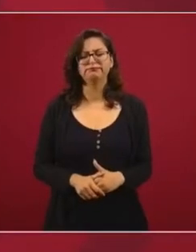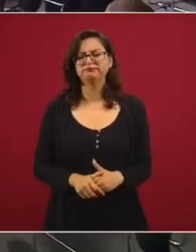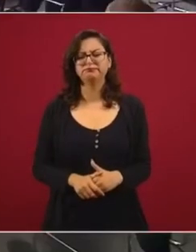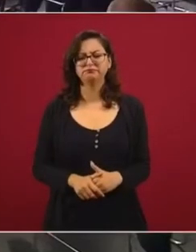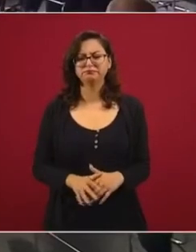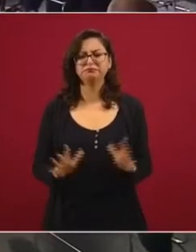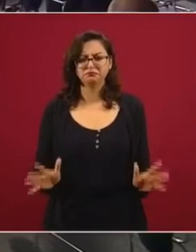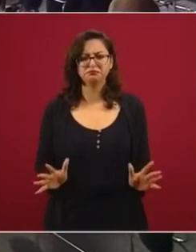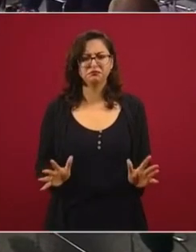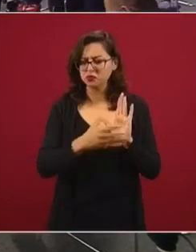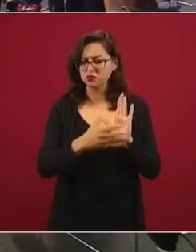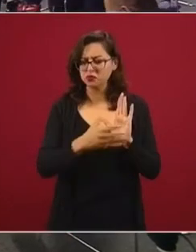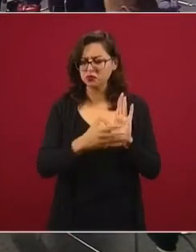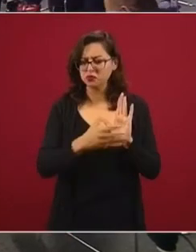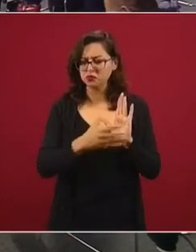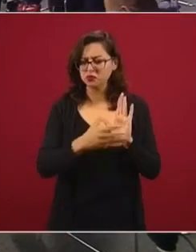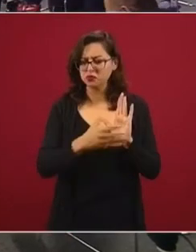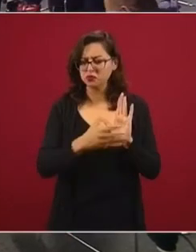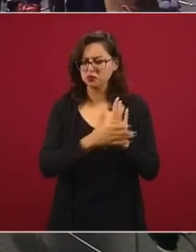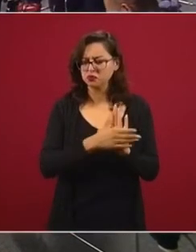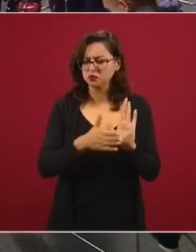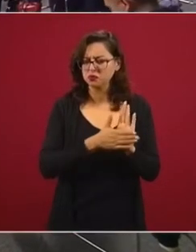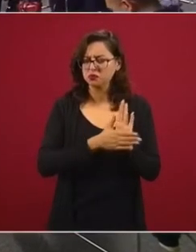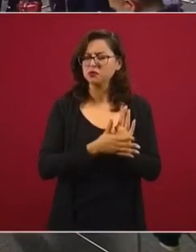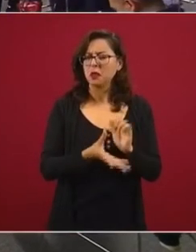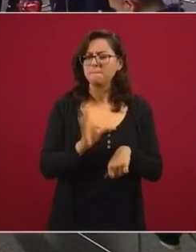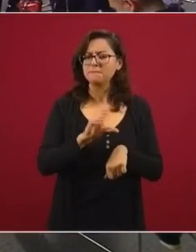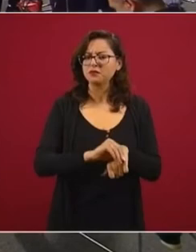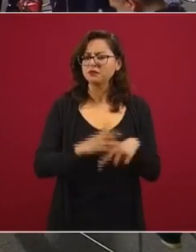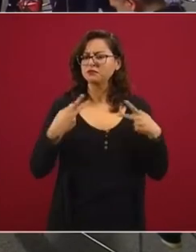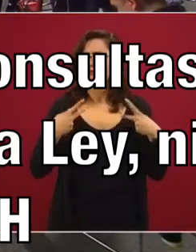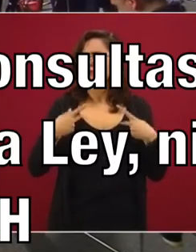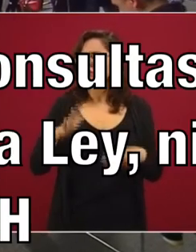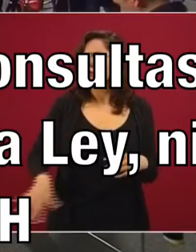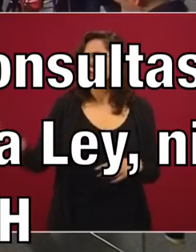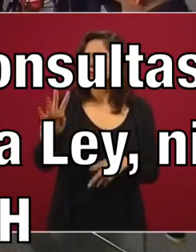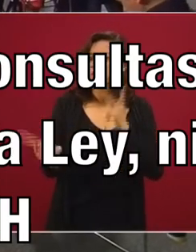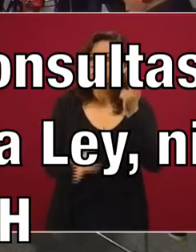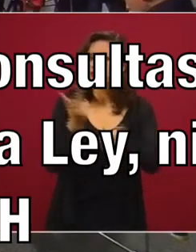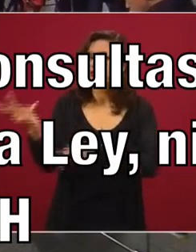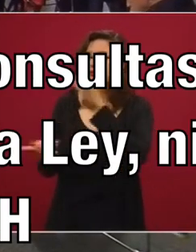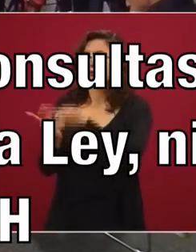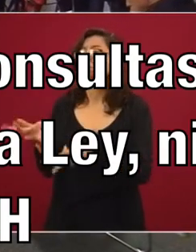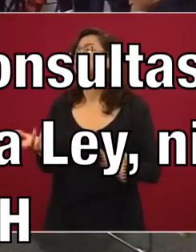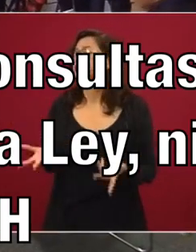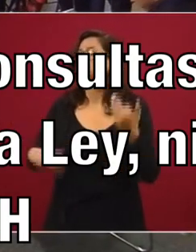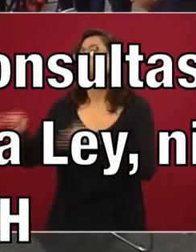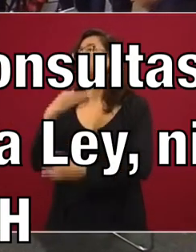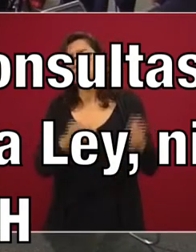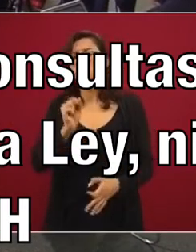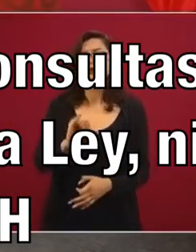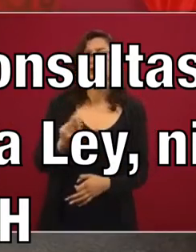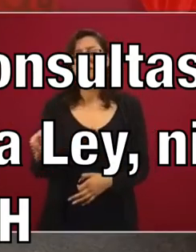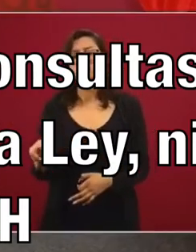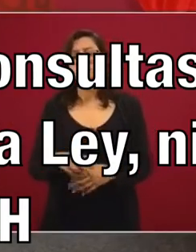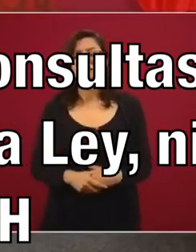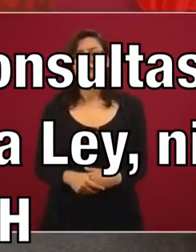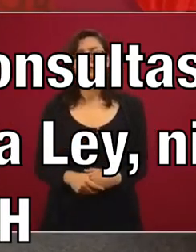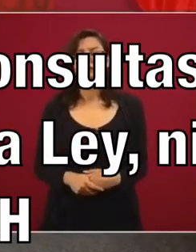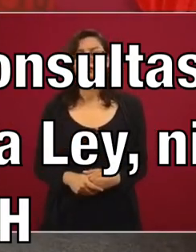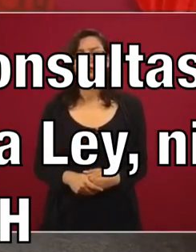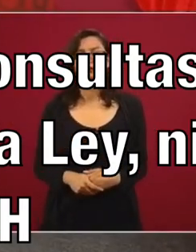Hay manera de conformidad con la Constitución, de que se lleve a cabo una consulta y que decidamos entre todos. Ahí